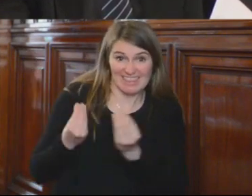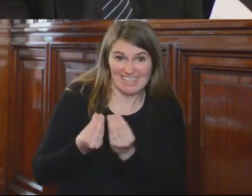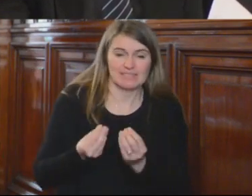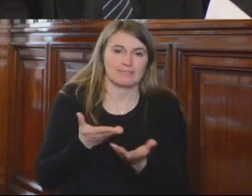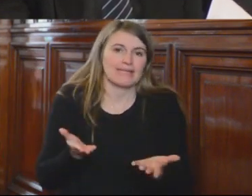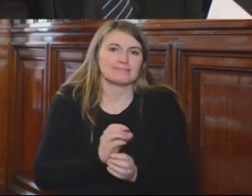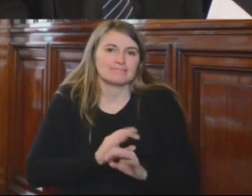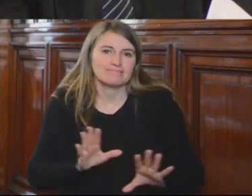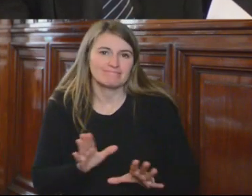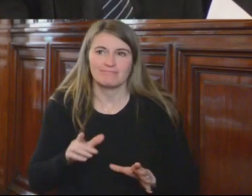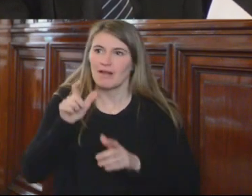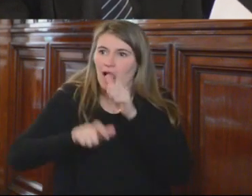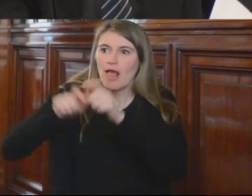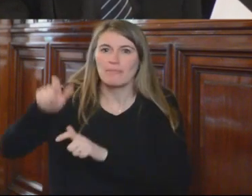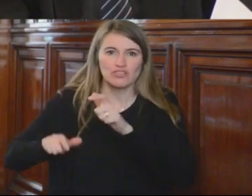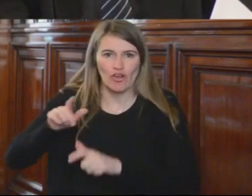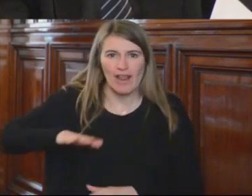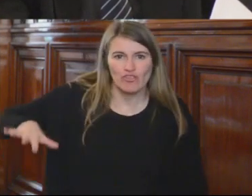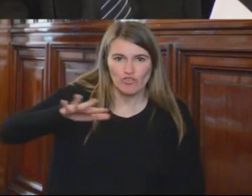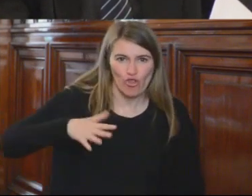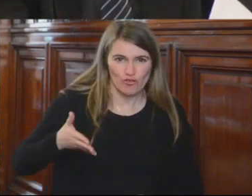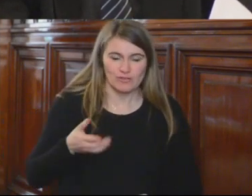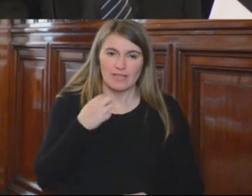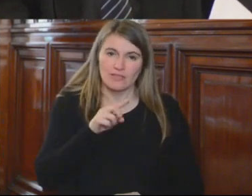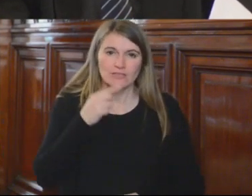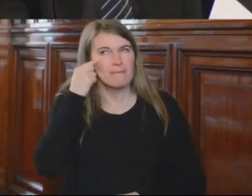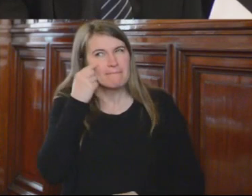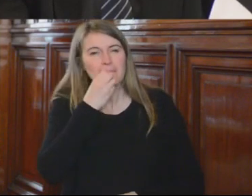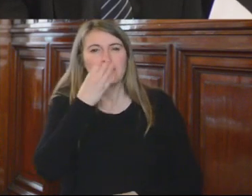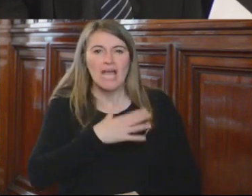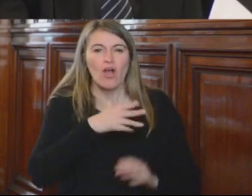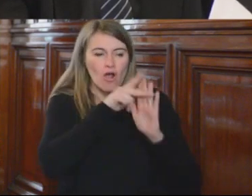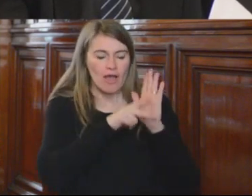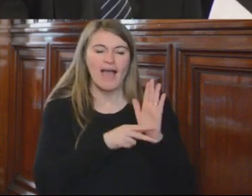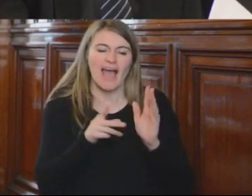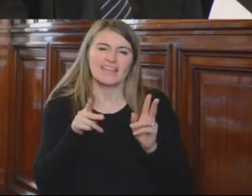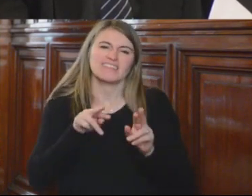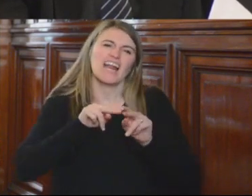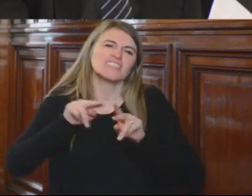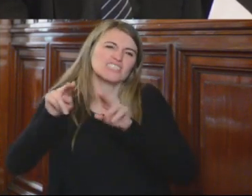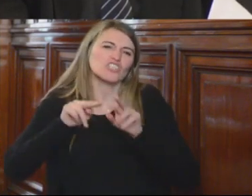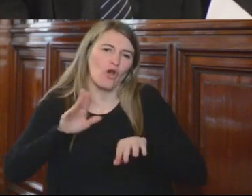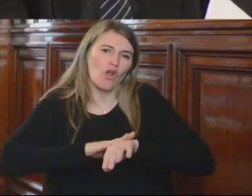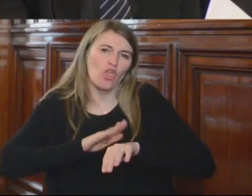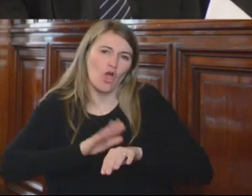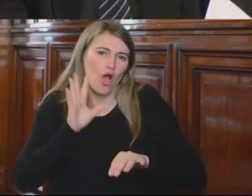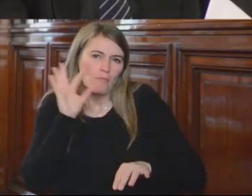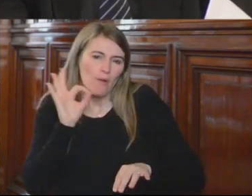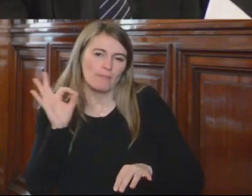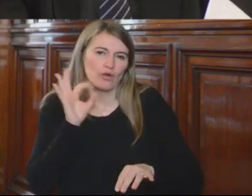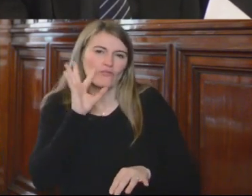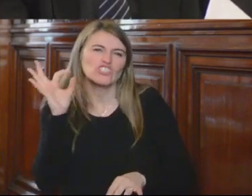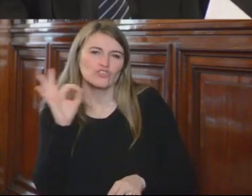bienestar común de la población litigante, razón por la cual se dispuso el carácter transitorio de todos estos funcionarios. Es necesario